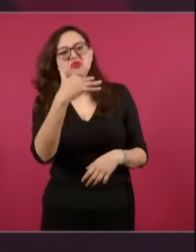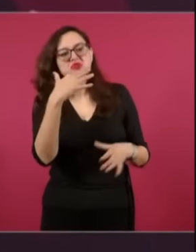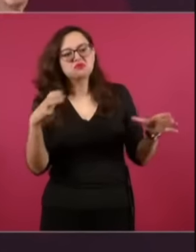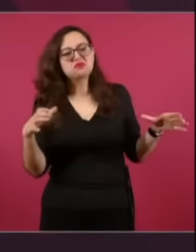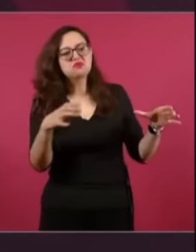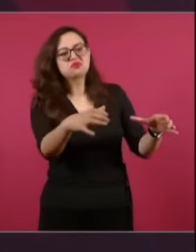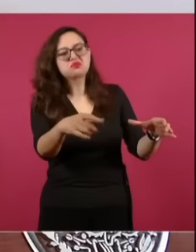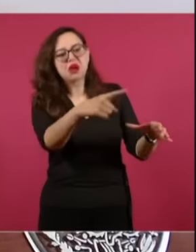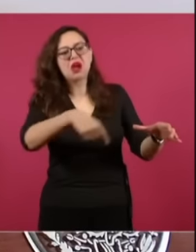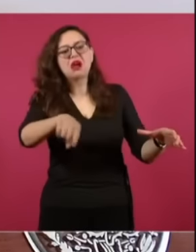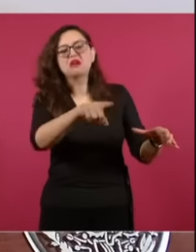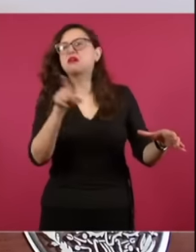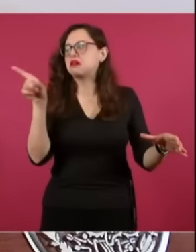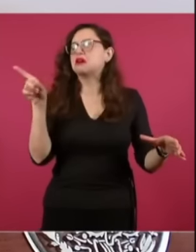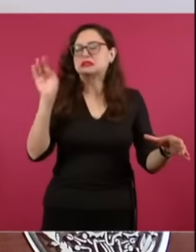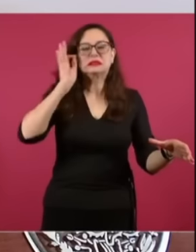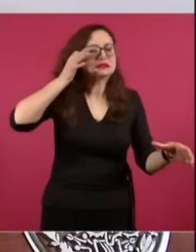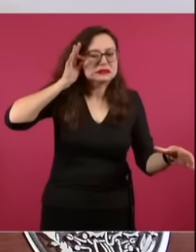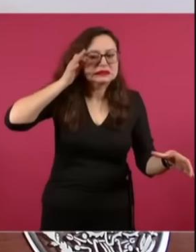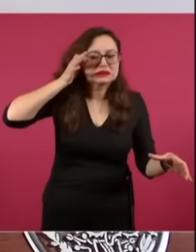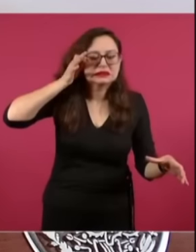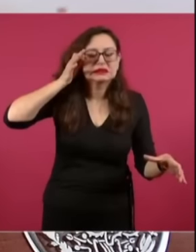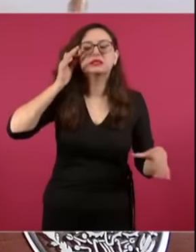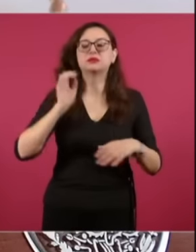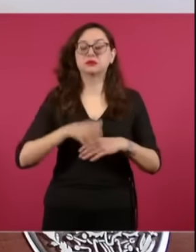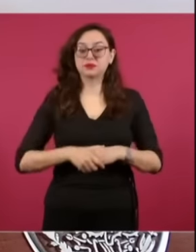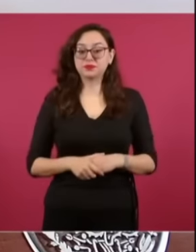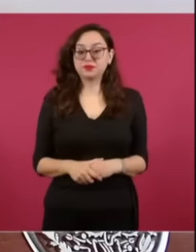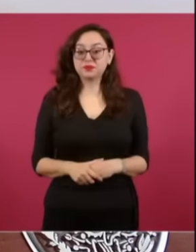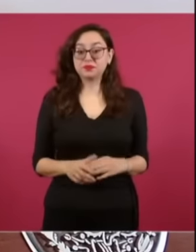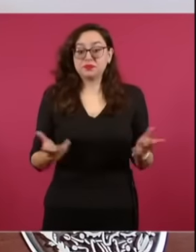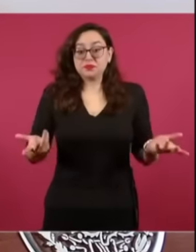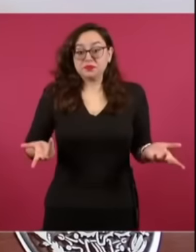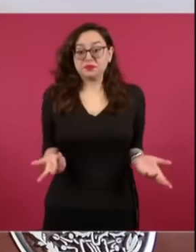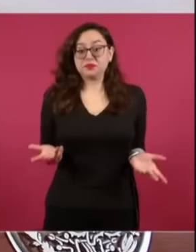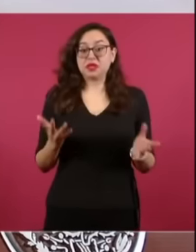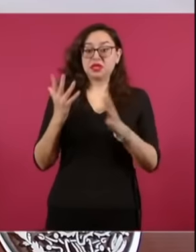¿qué dicen? Que no cualquiera puede ser juez.